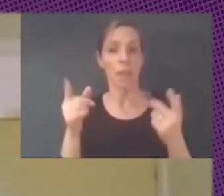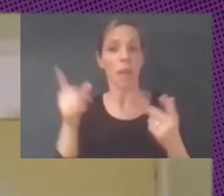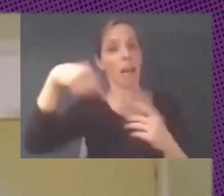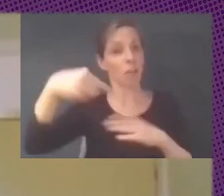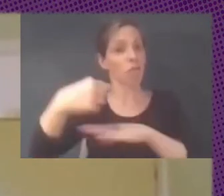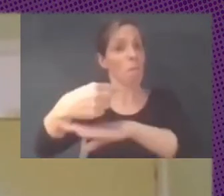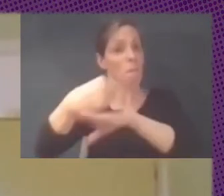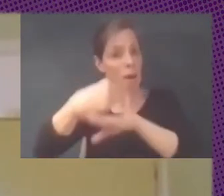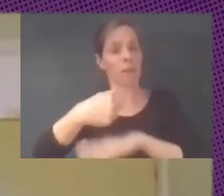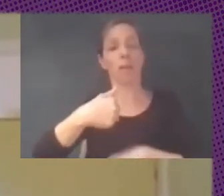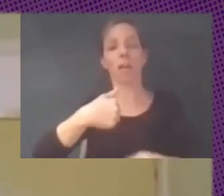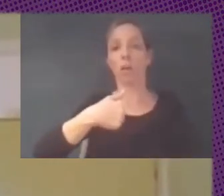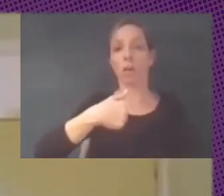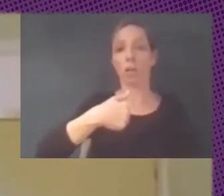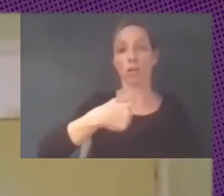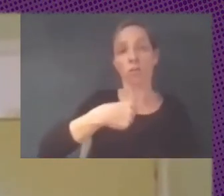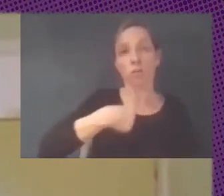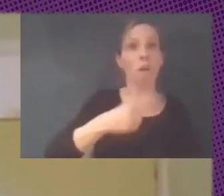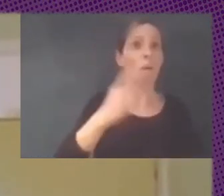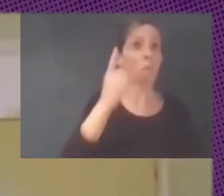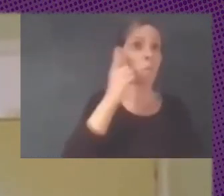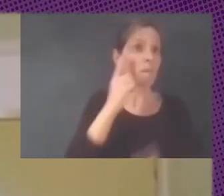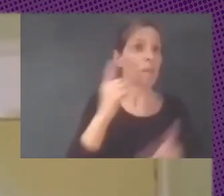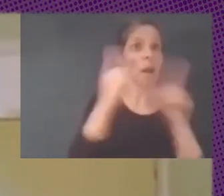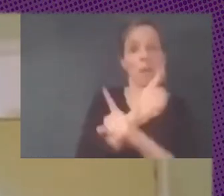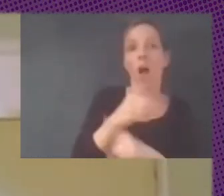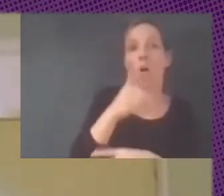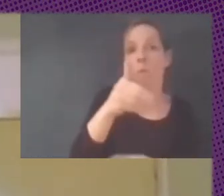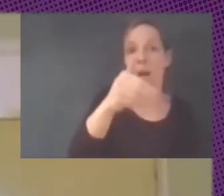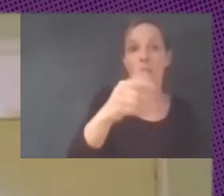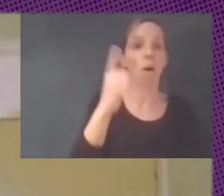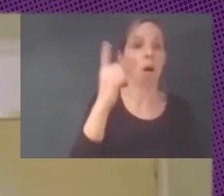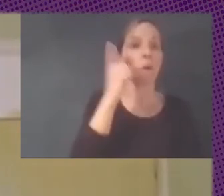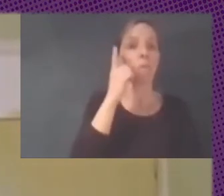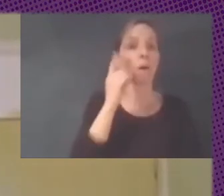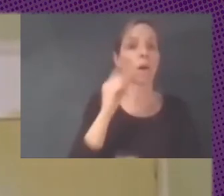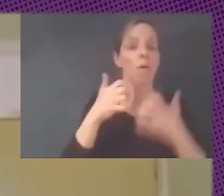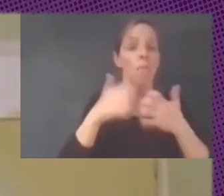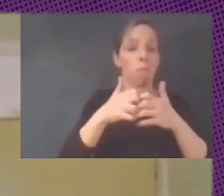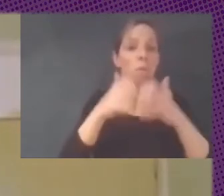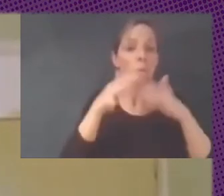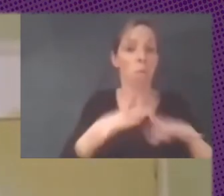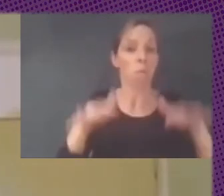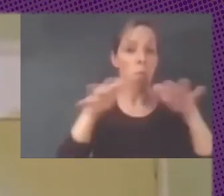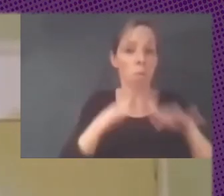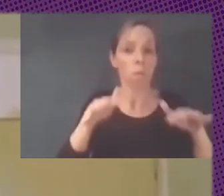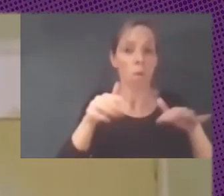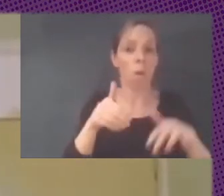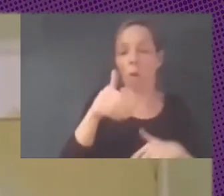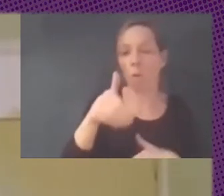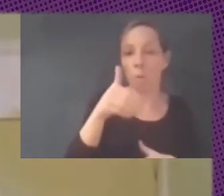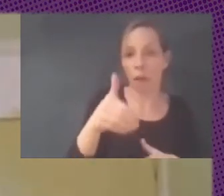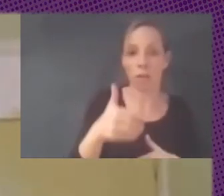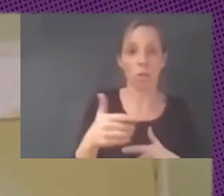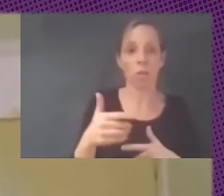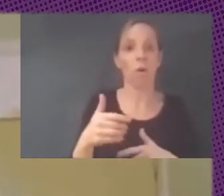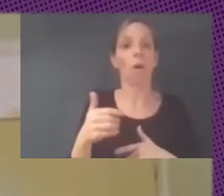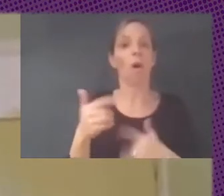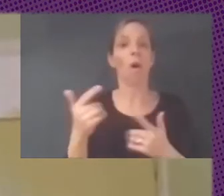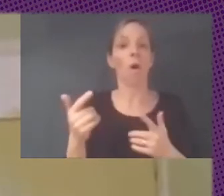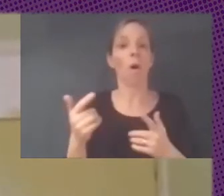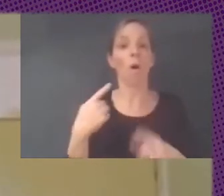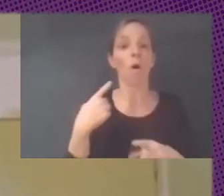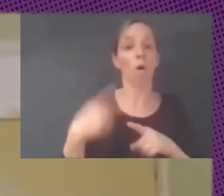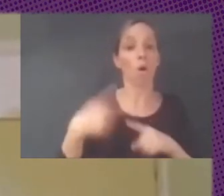cuándo se va a quedar lento dicen lo que puede comprar alrededor